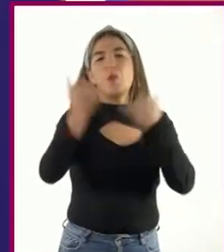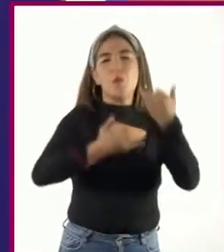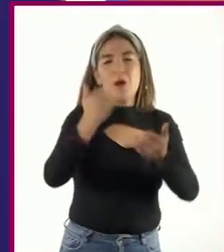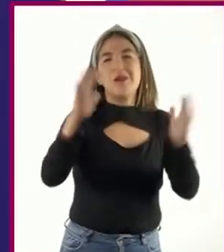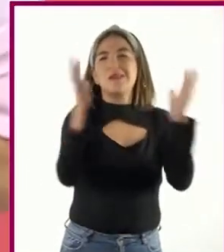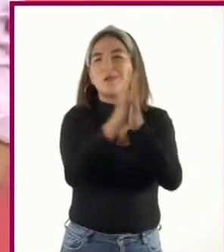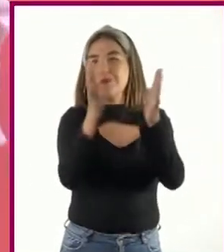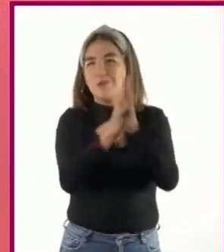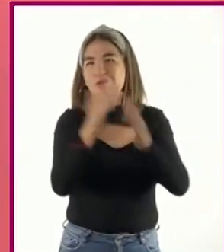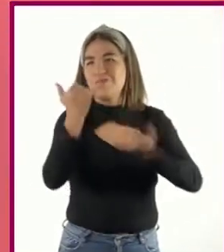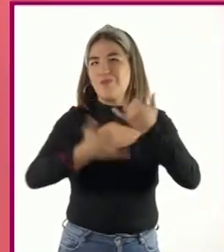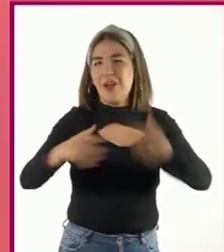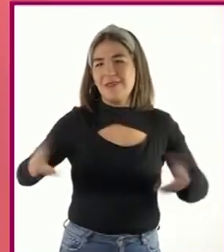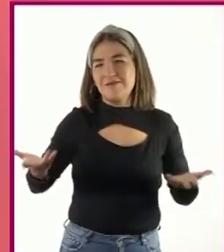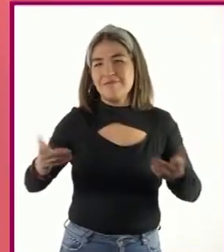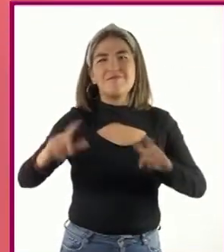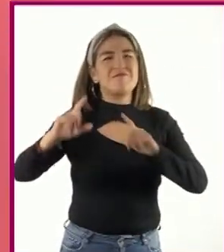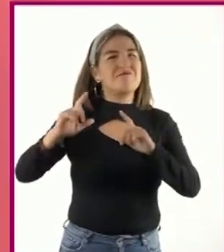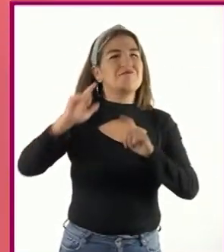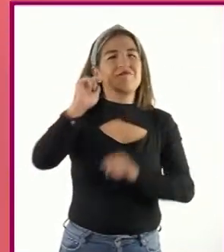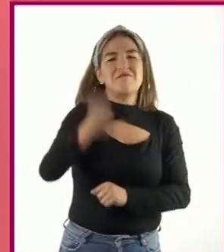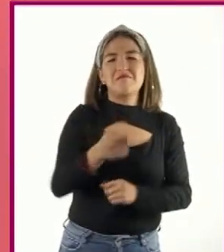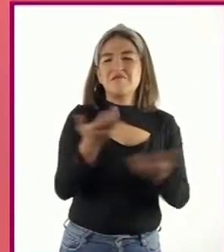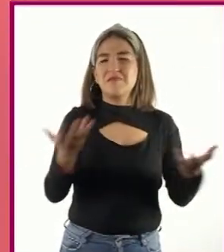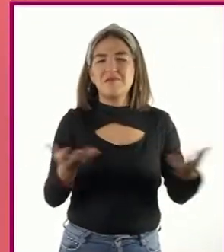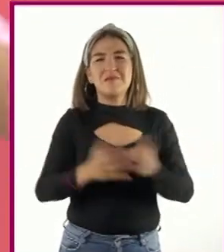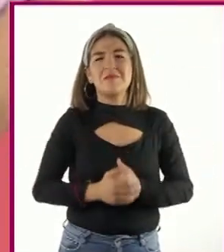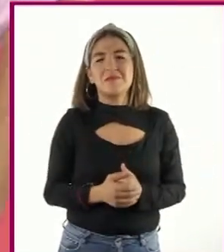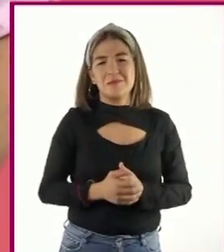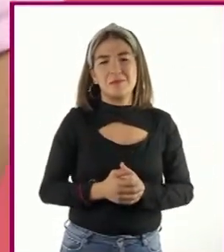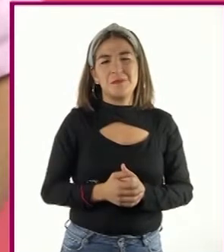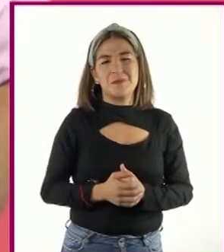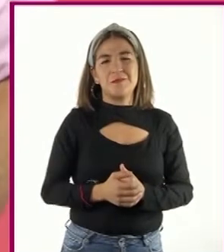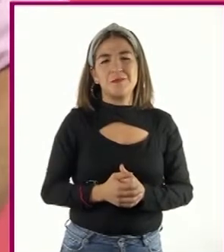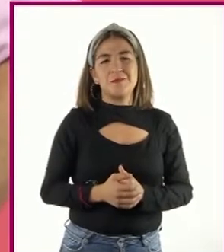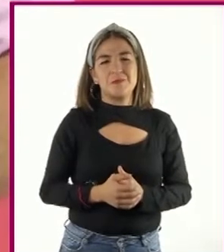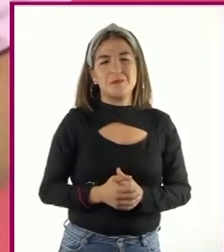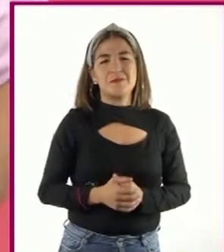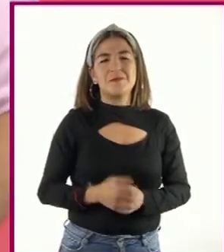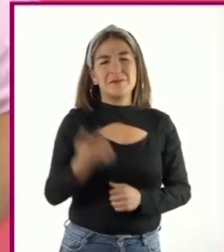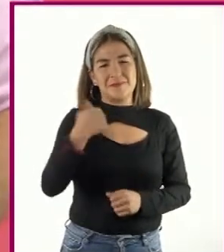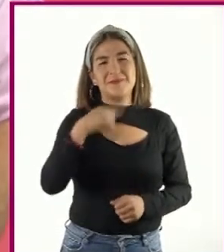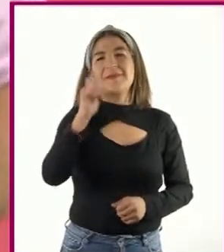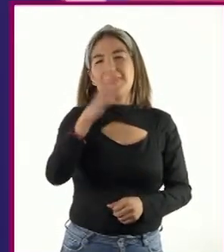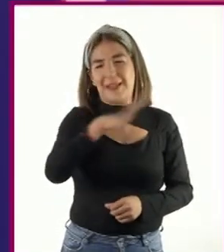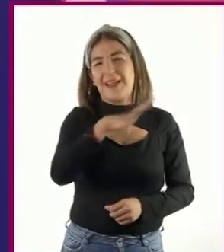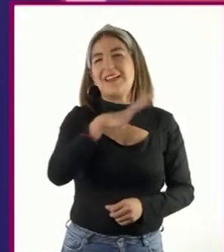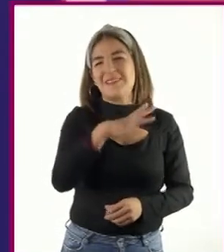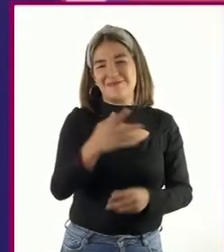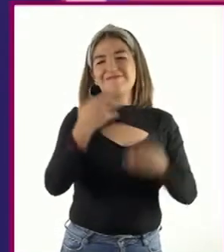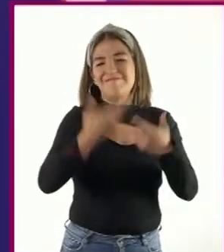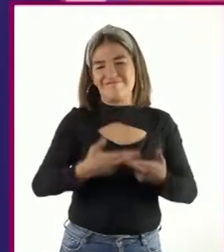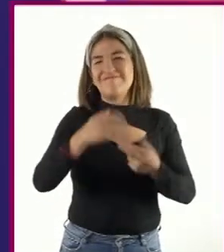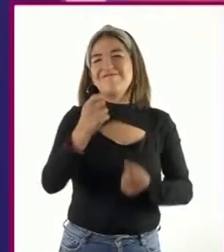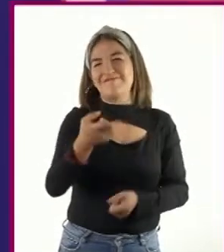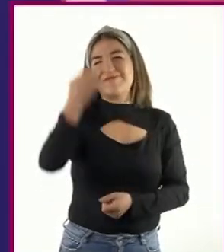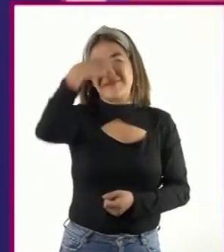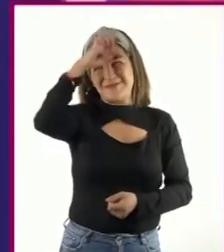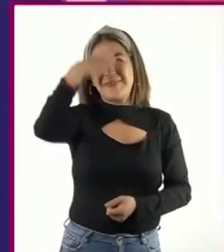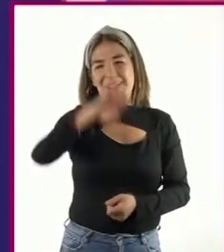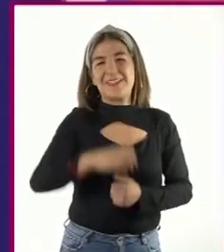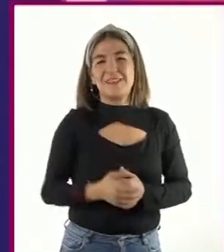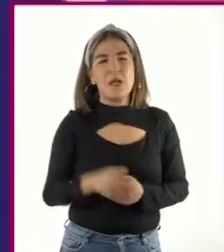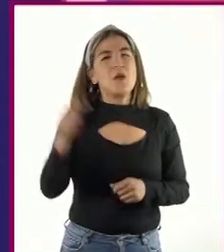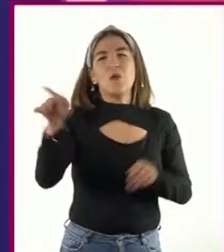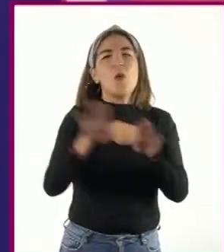torneo. Bueno, puedo decir que tengo... algo de experiencia. ¿Y cómo sueles